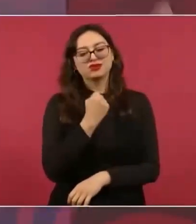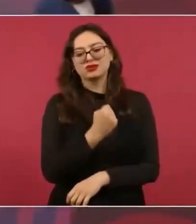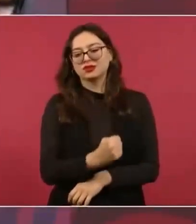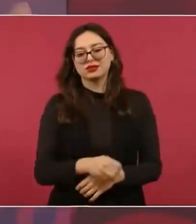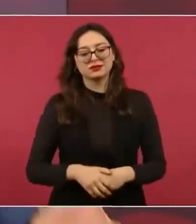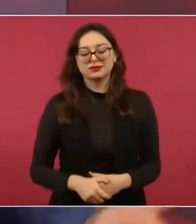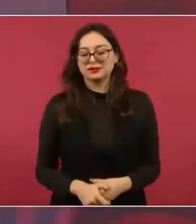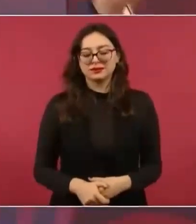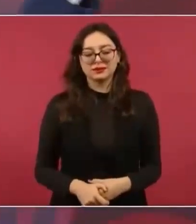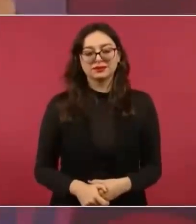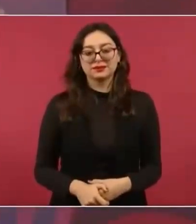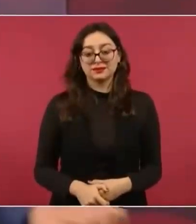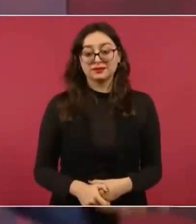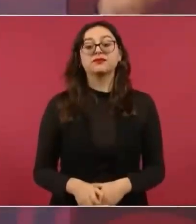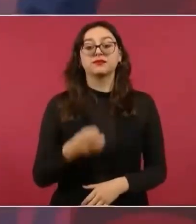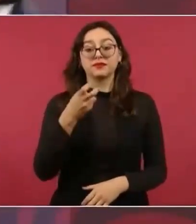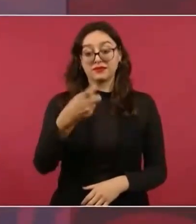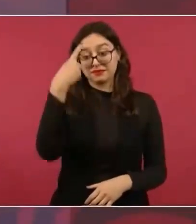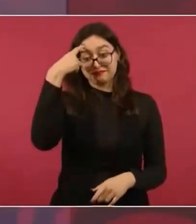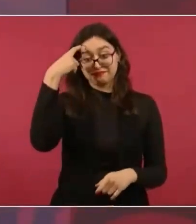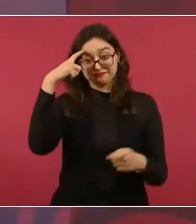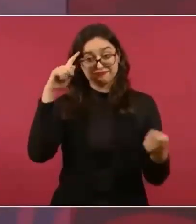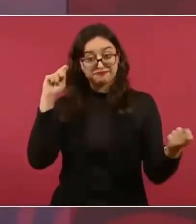Pues eso es el cambio.